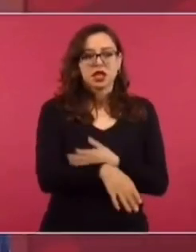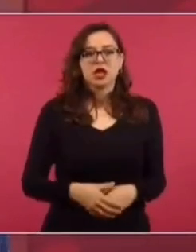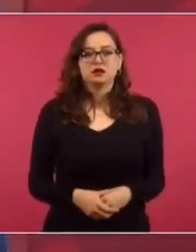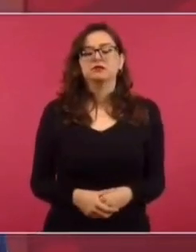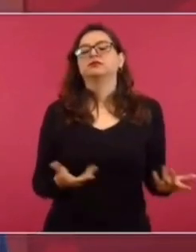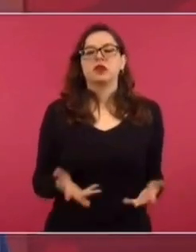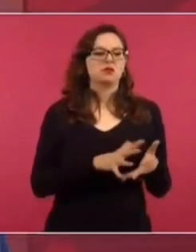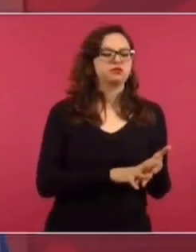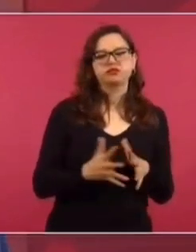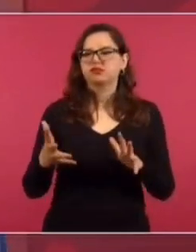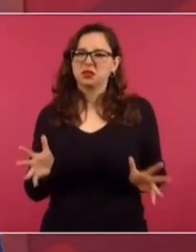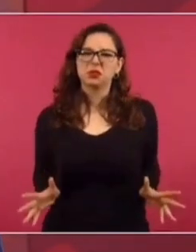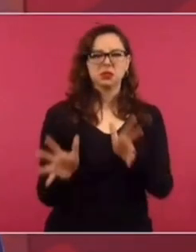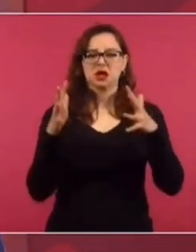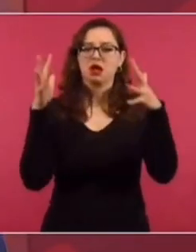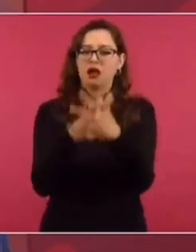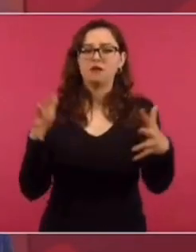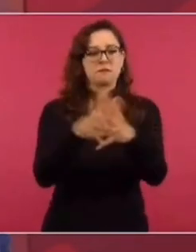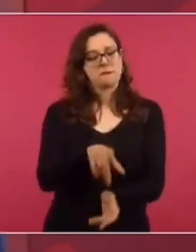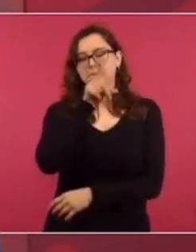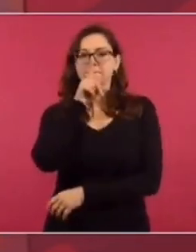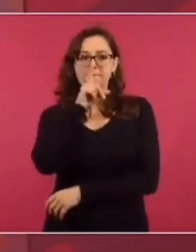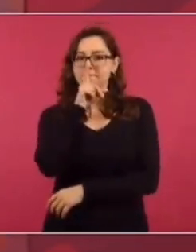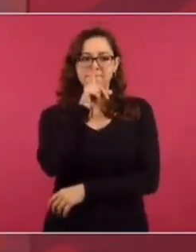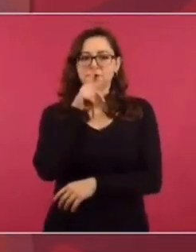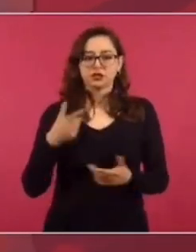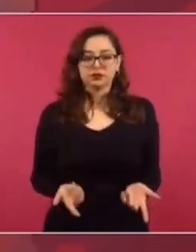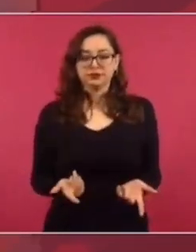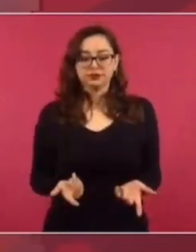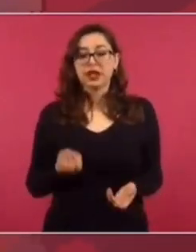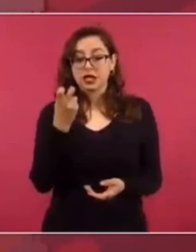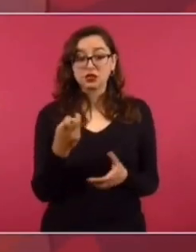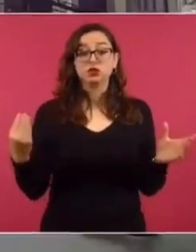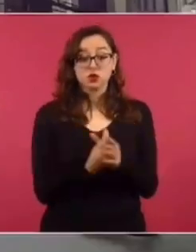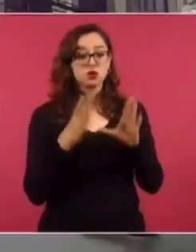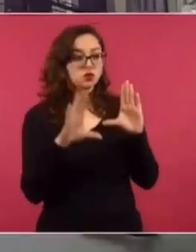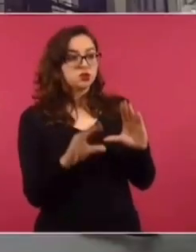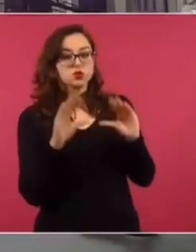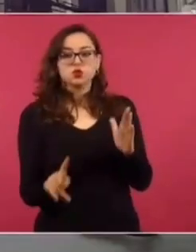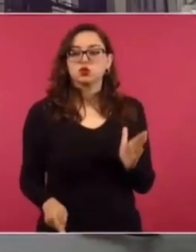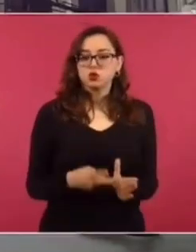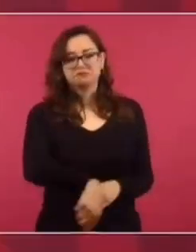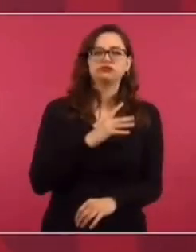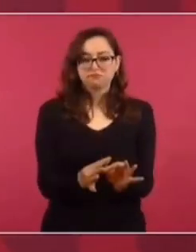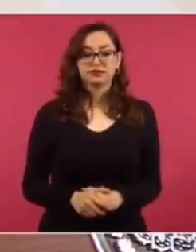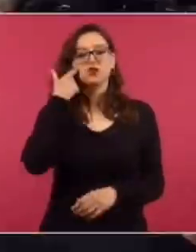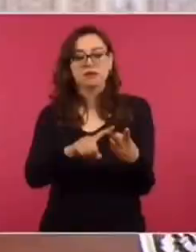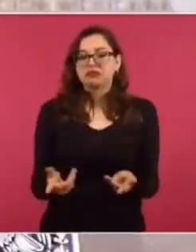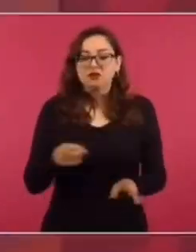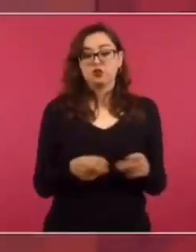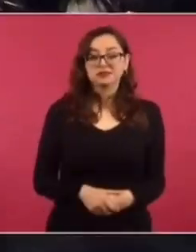violencia con violencia, de que se evite que haya masacres.